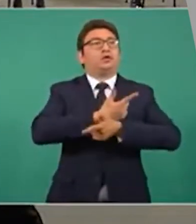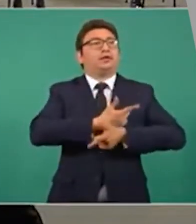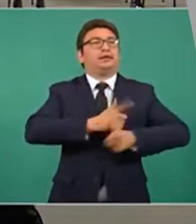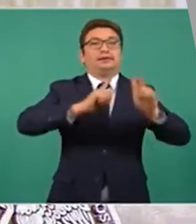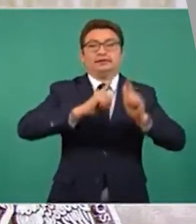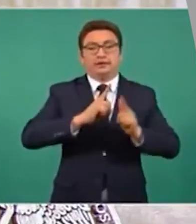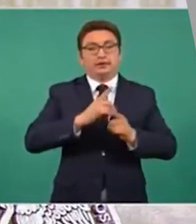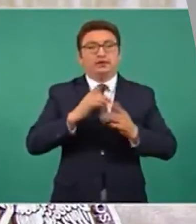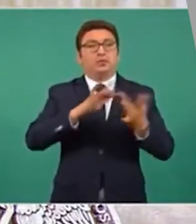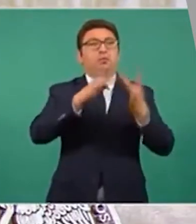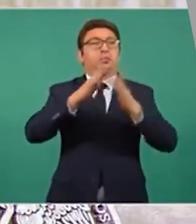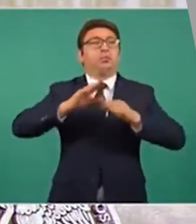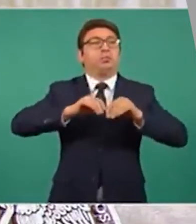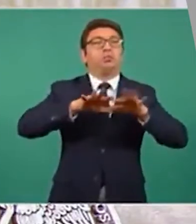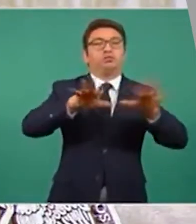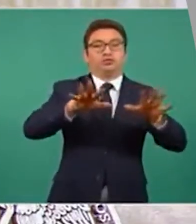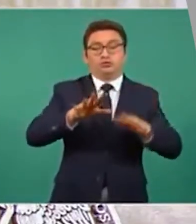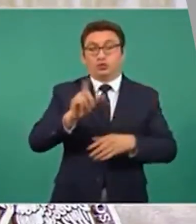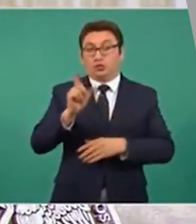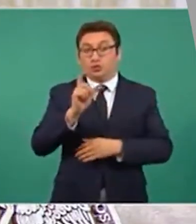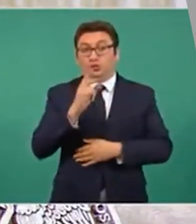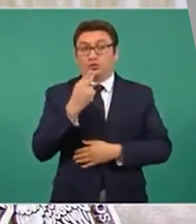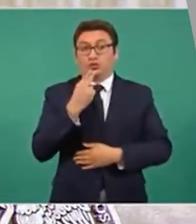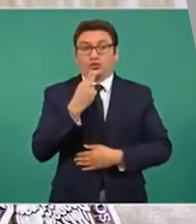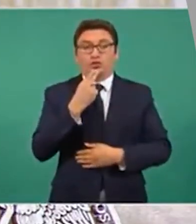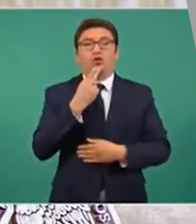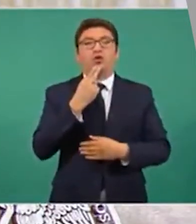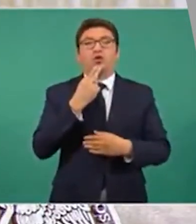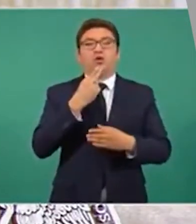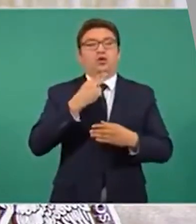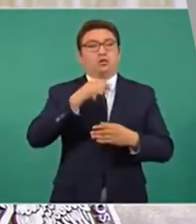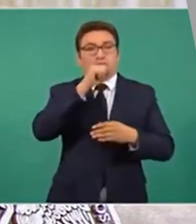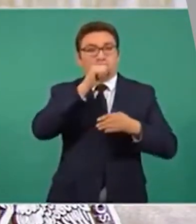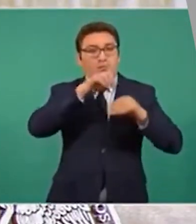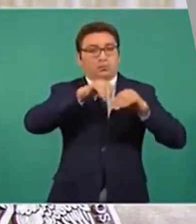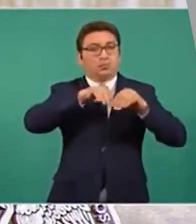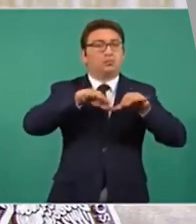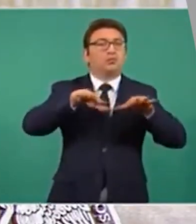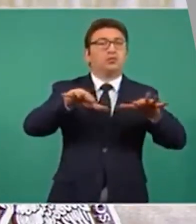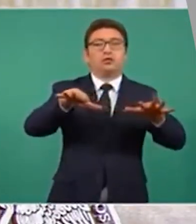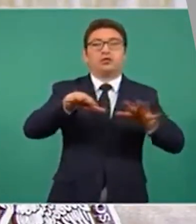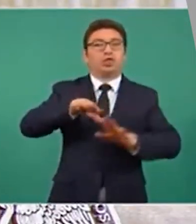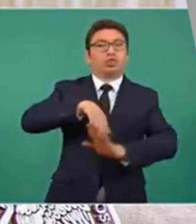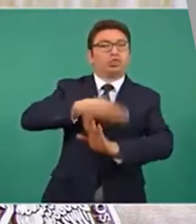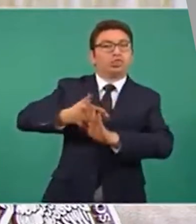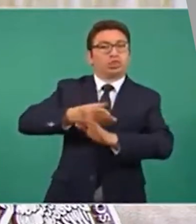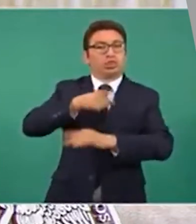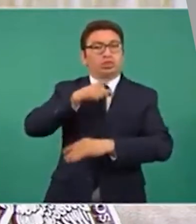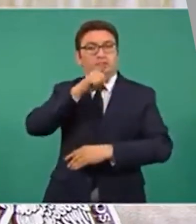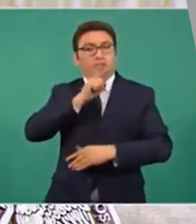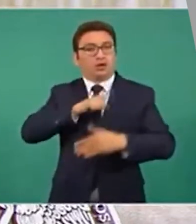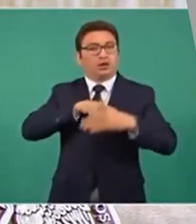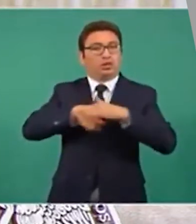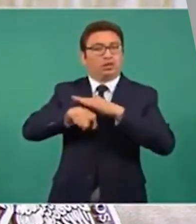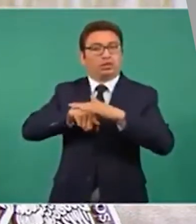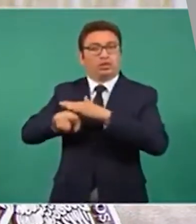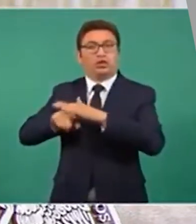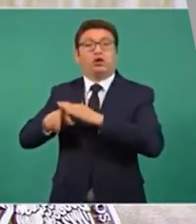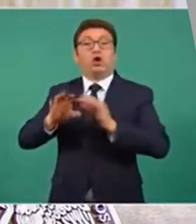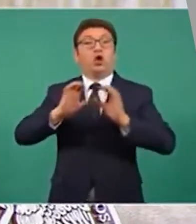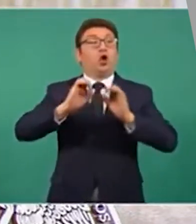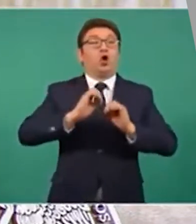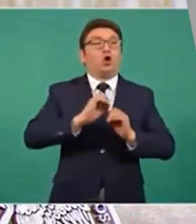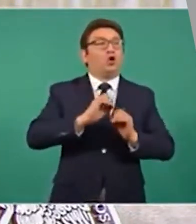se ve amenazada cuando se le utiliza para realizar campañas negras de mentiras o para difundir